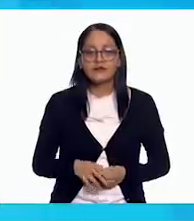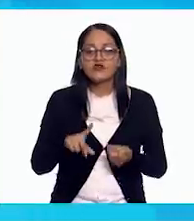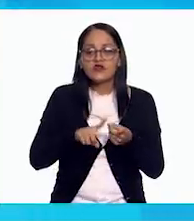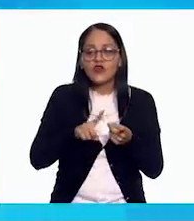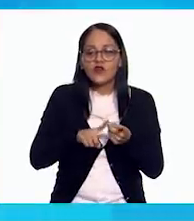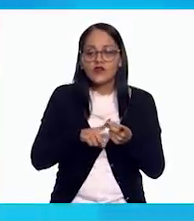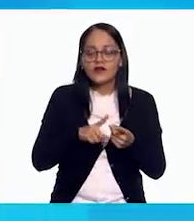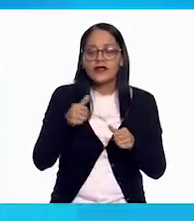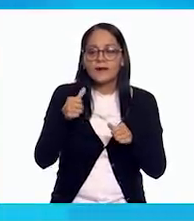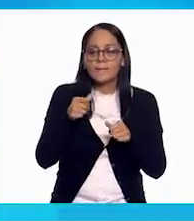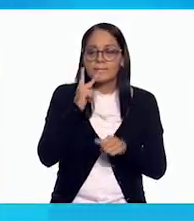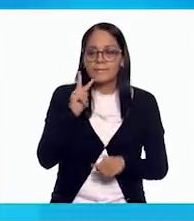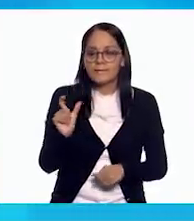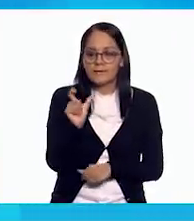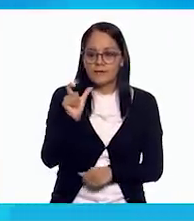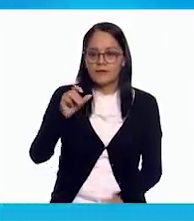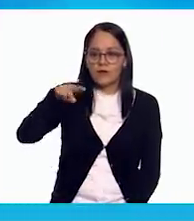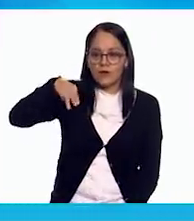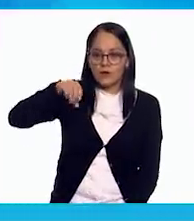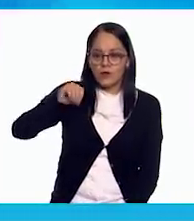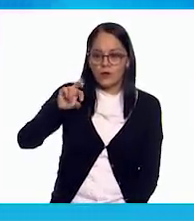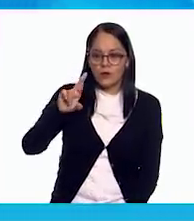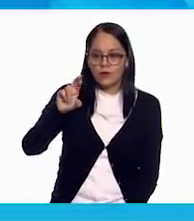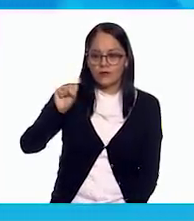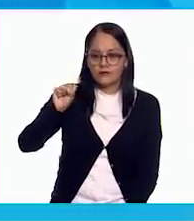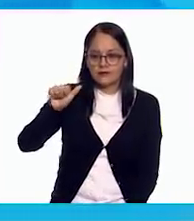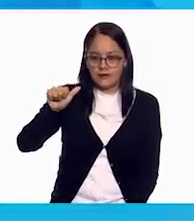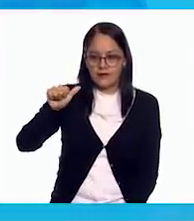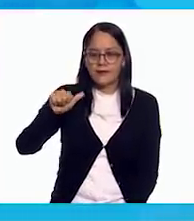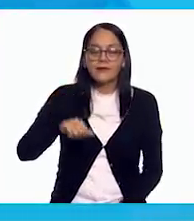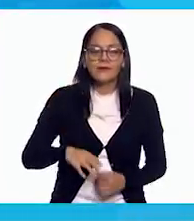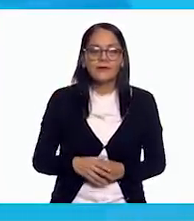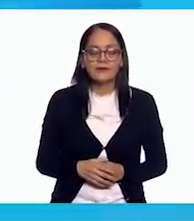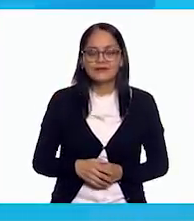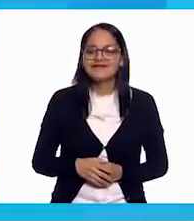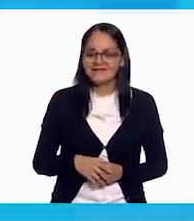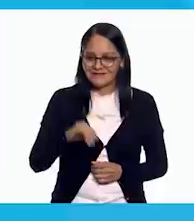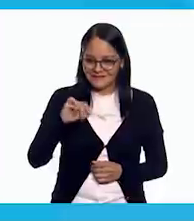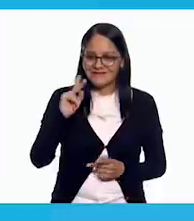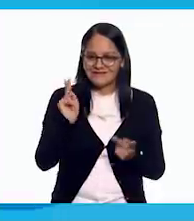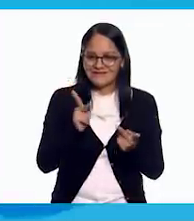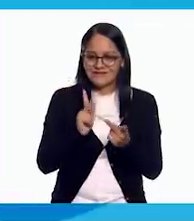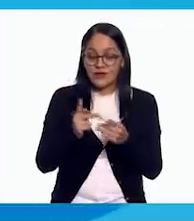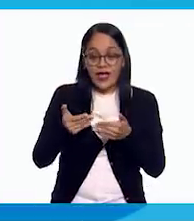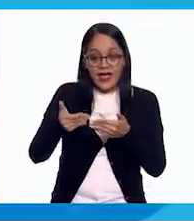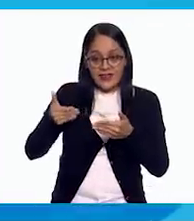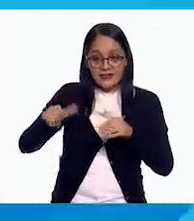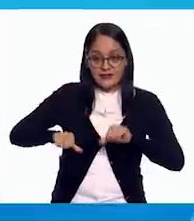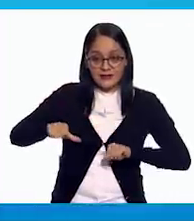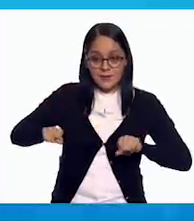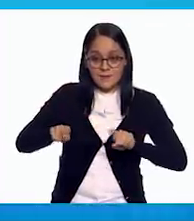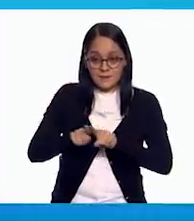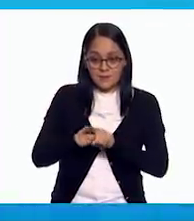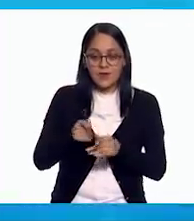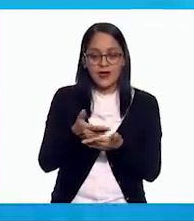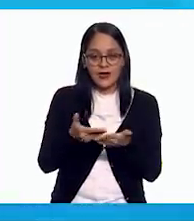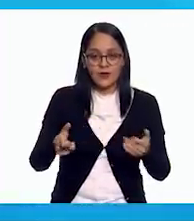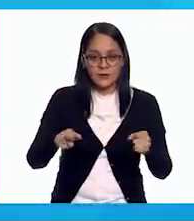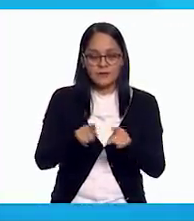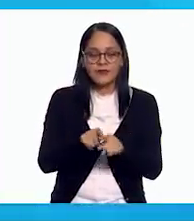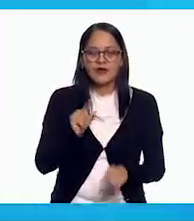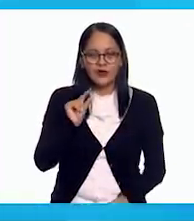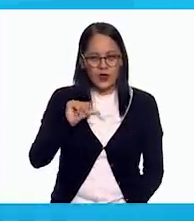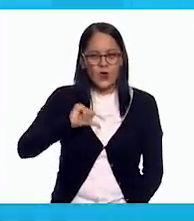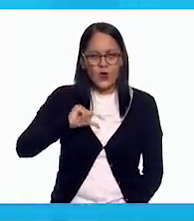escrito Morsa. Ah, perfecto. Como en el ejercicio anterior. Yo creo que ahora nos va a